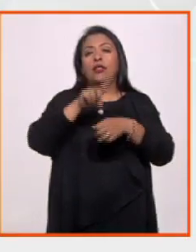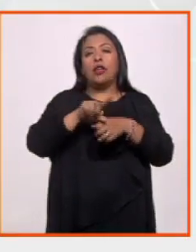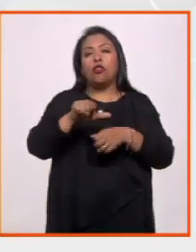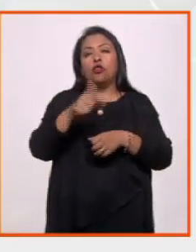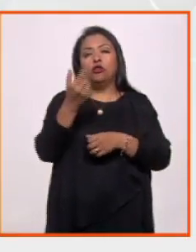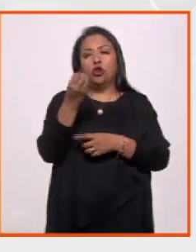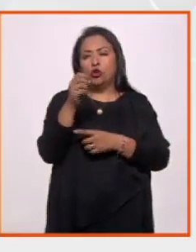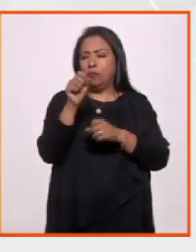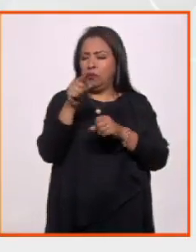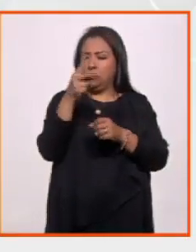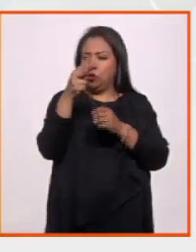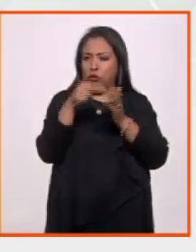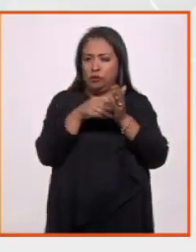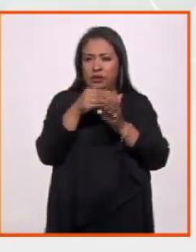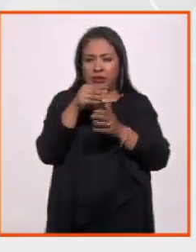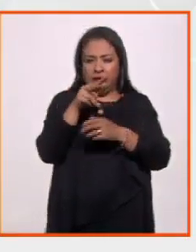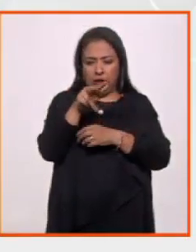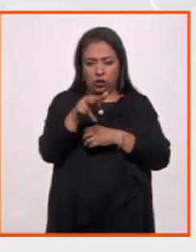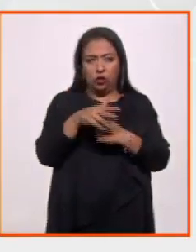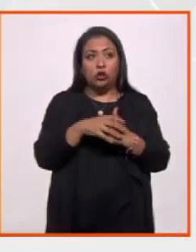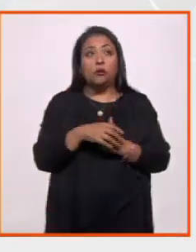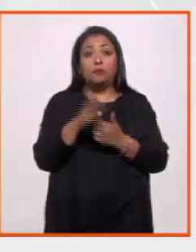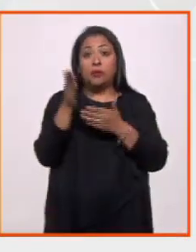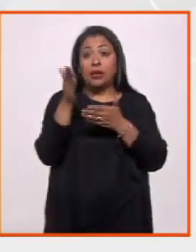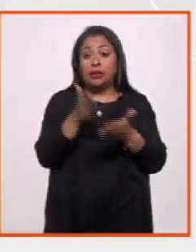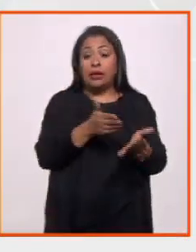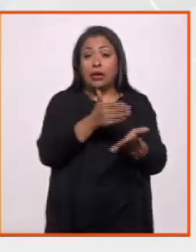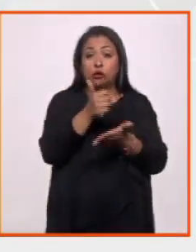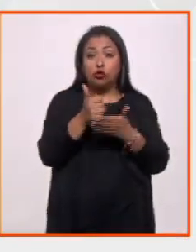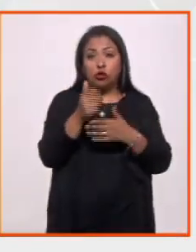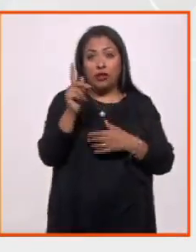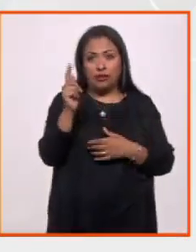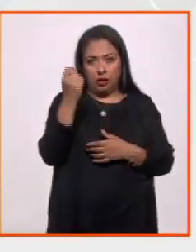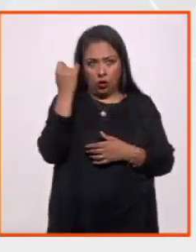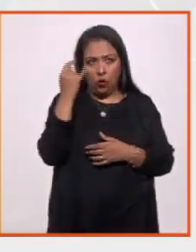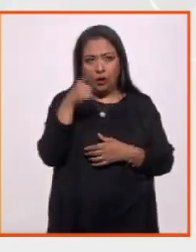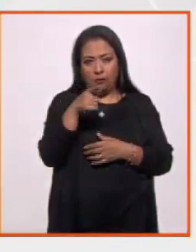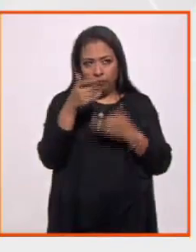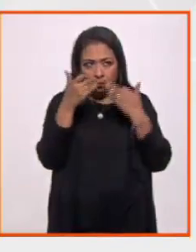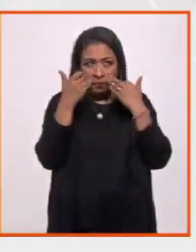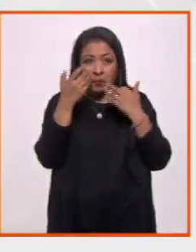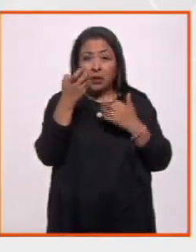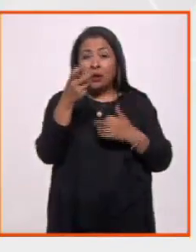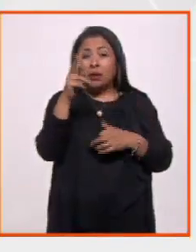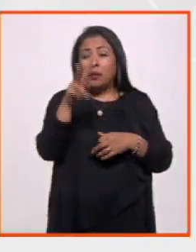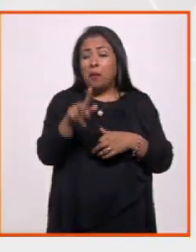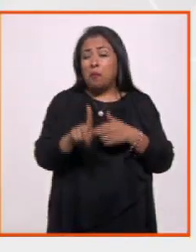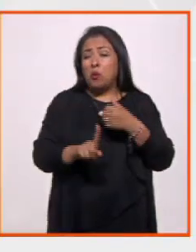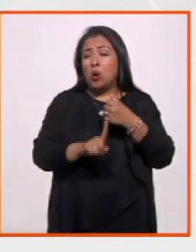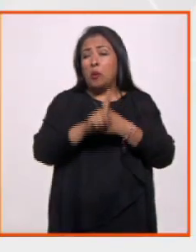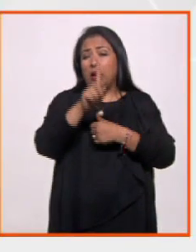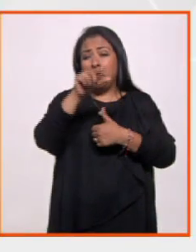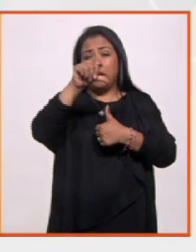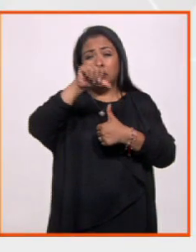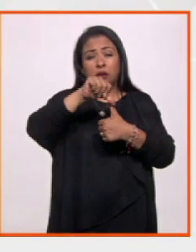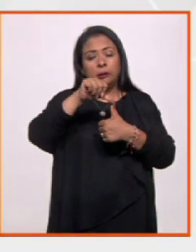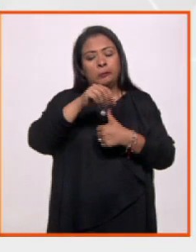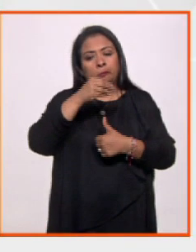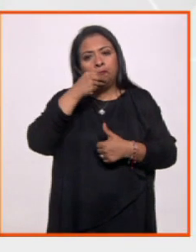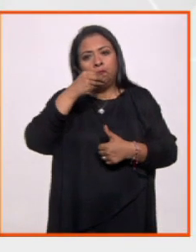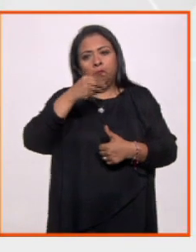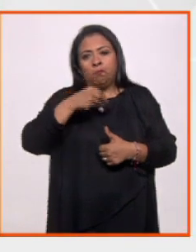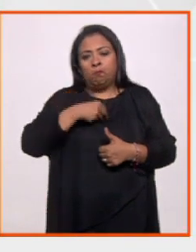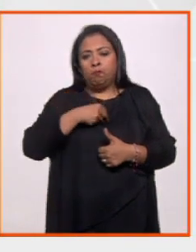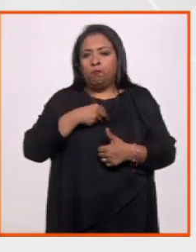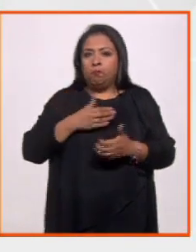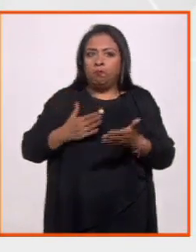2018 y que llega a la ciudad de Tijuana. La cruda realidad en Centroamérica que obliga a los nacionales de la región